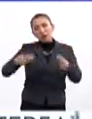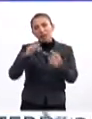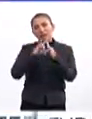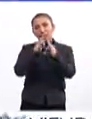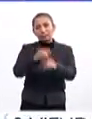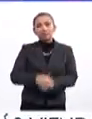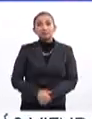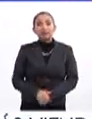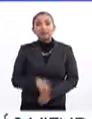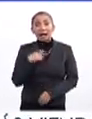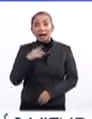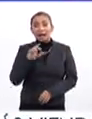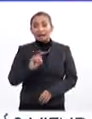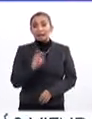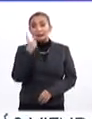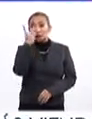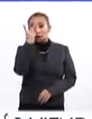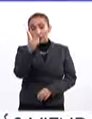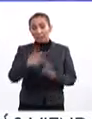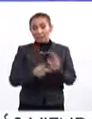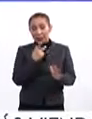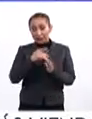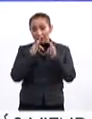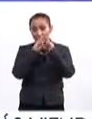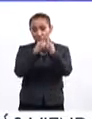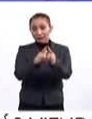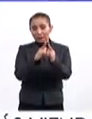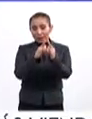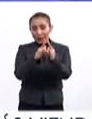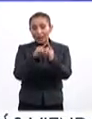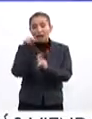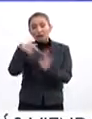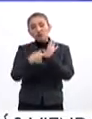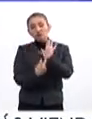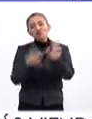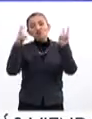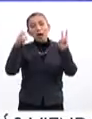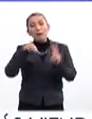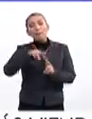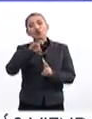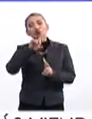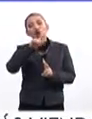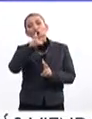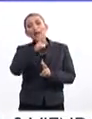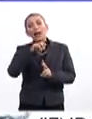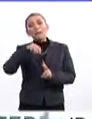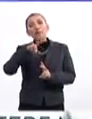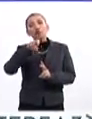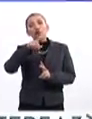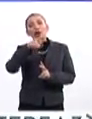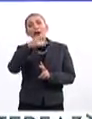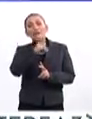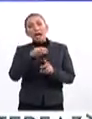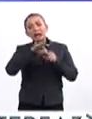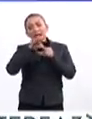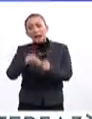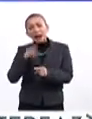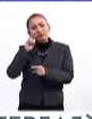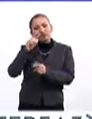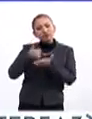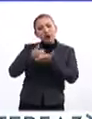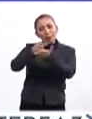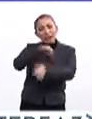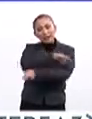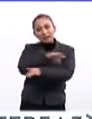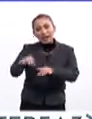la Feria. En la 32ª edición de la FIL se presentó el libro Museología y Museografía, una guía práctica